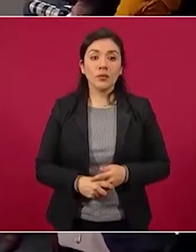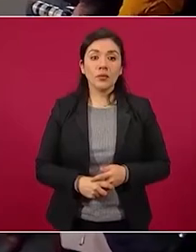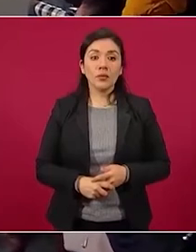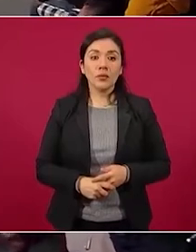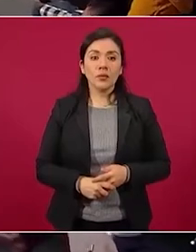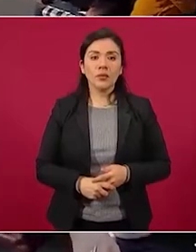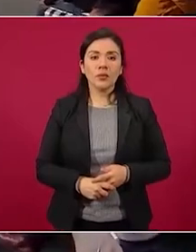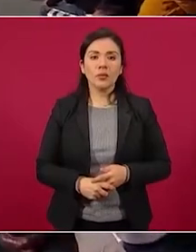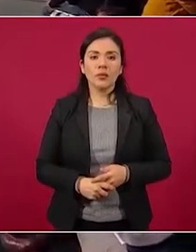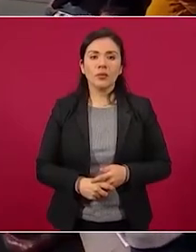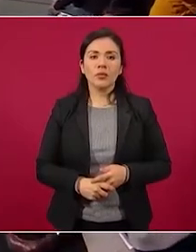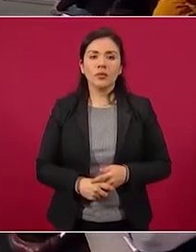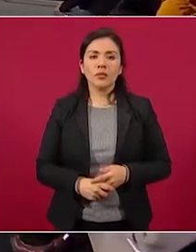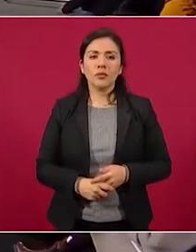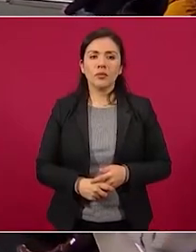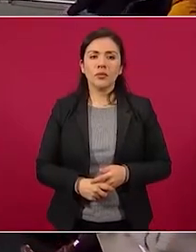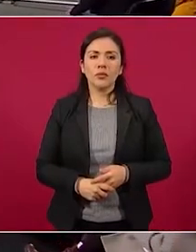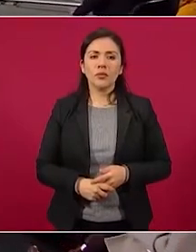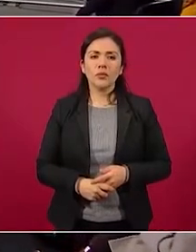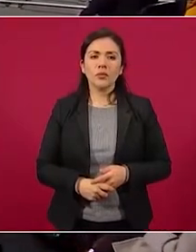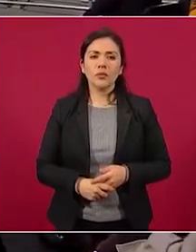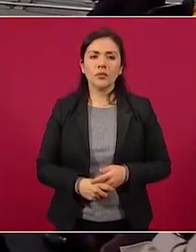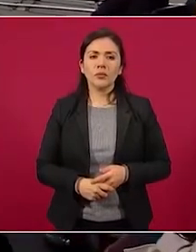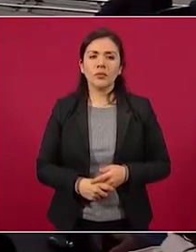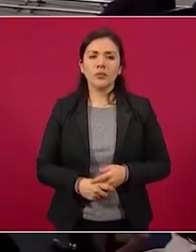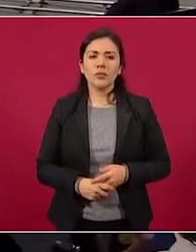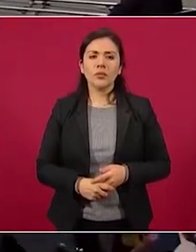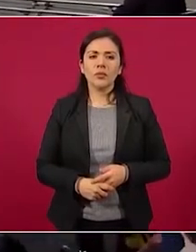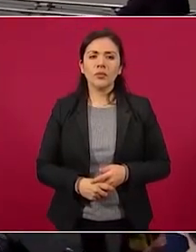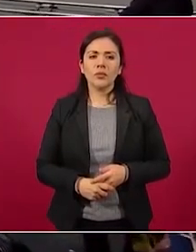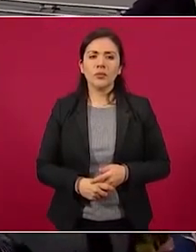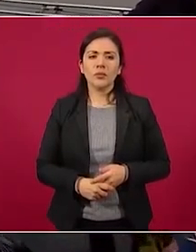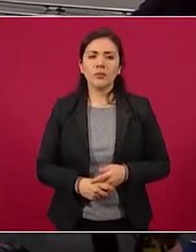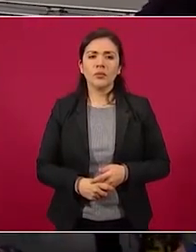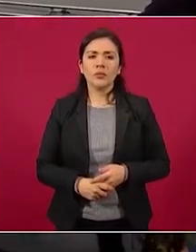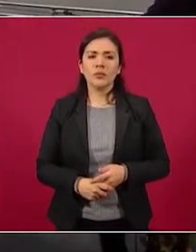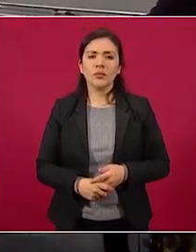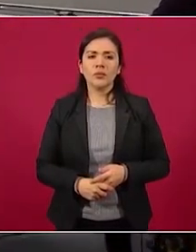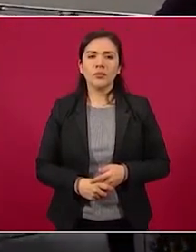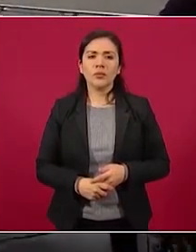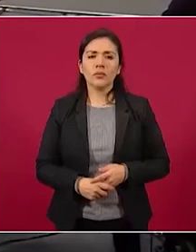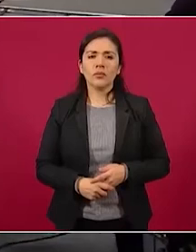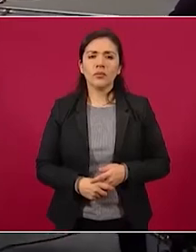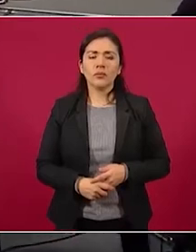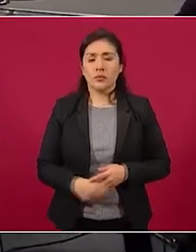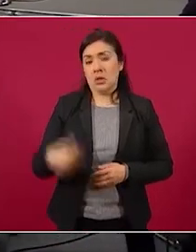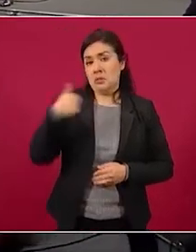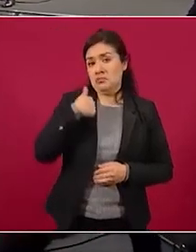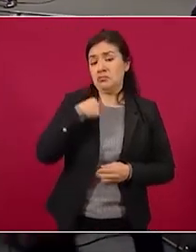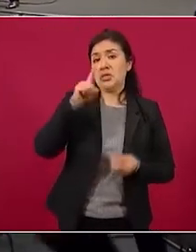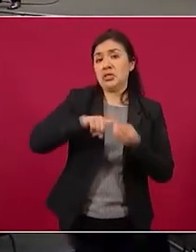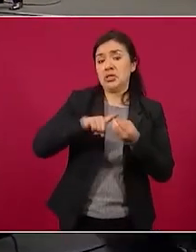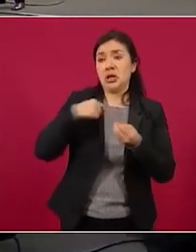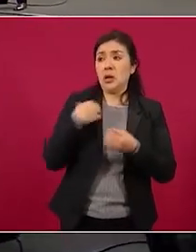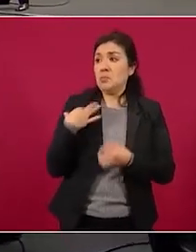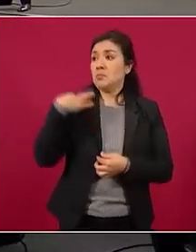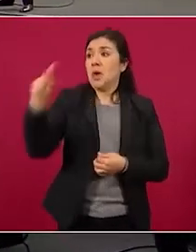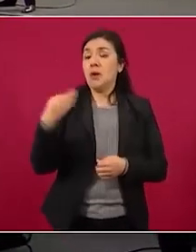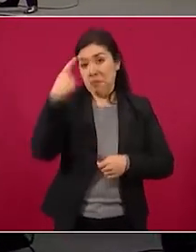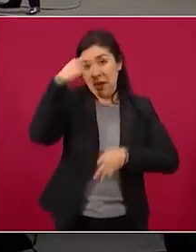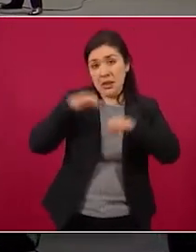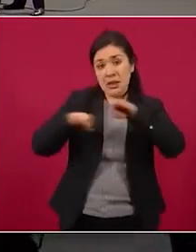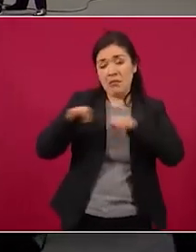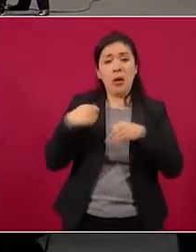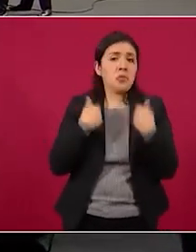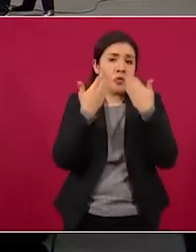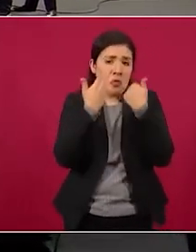pero la comunicación no lo es yo tenía como no me contrató nadie así que lo puedo decir con una tranquilidad